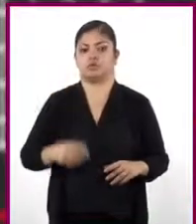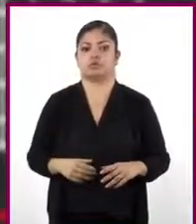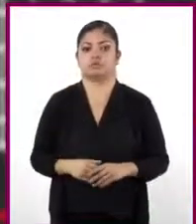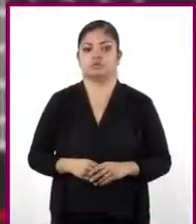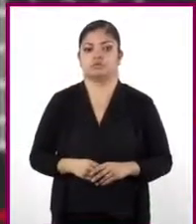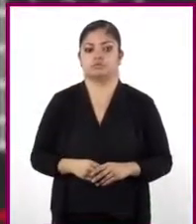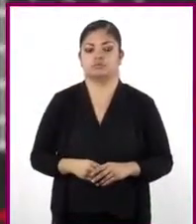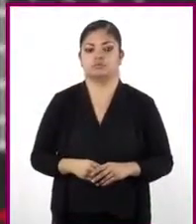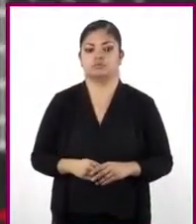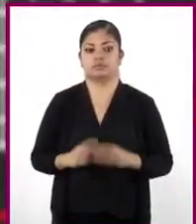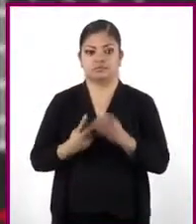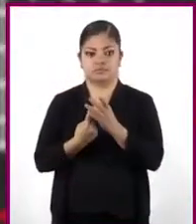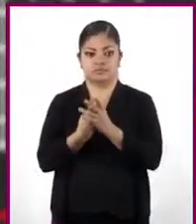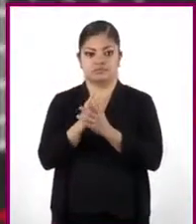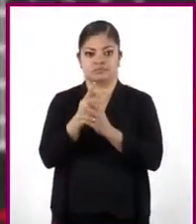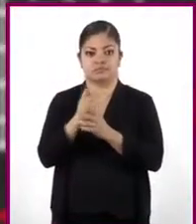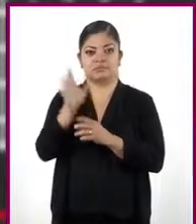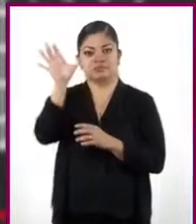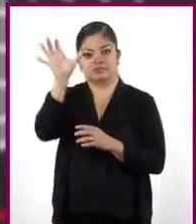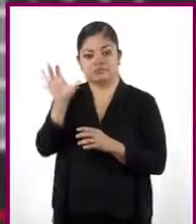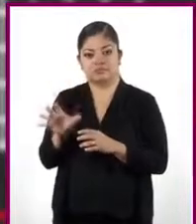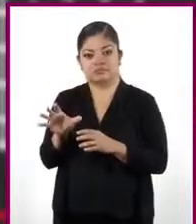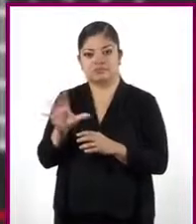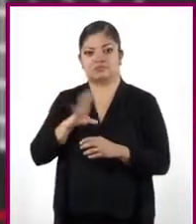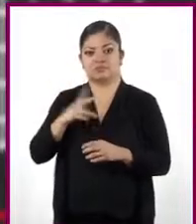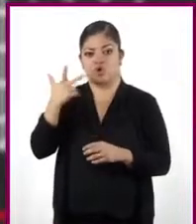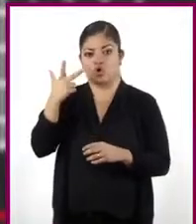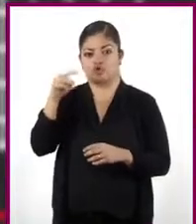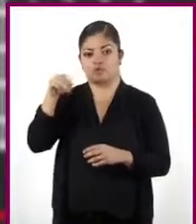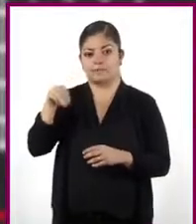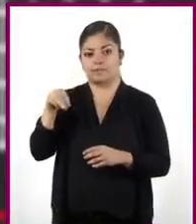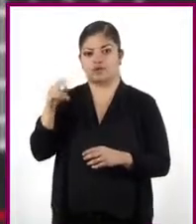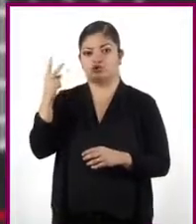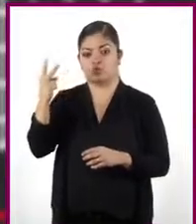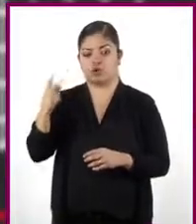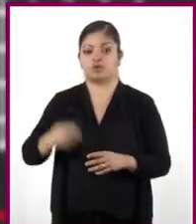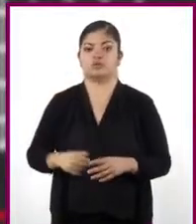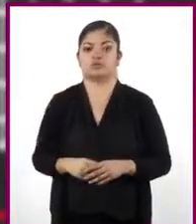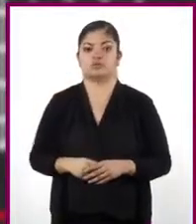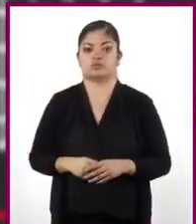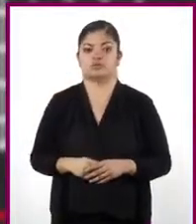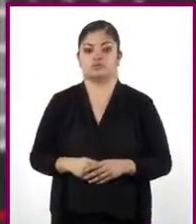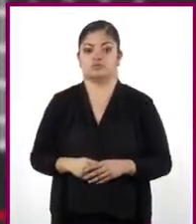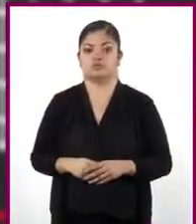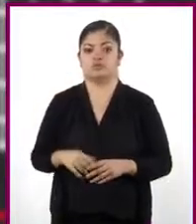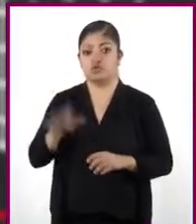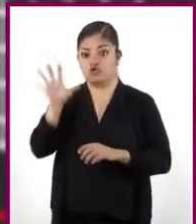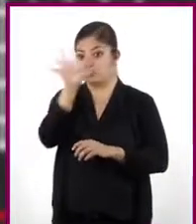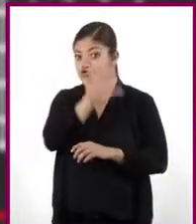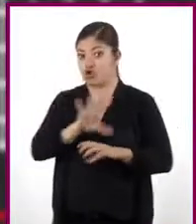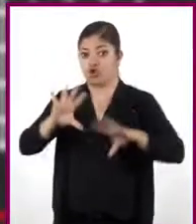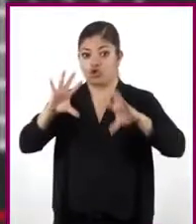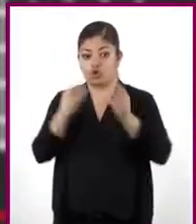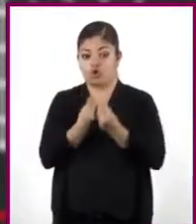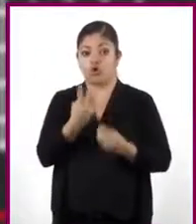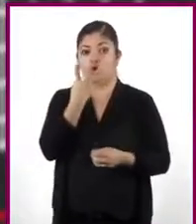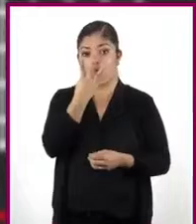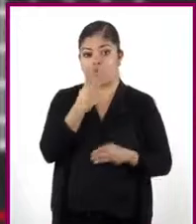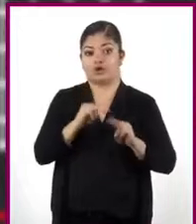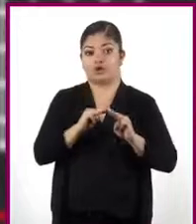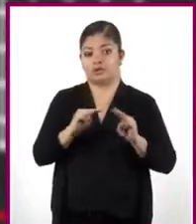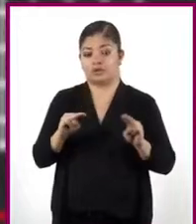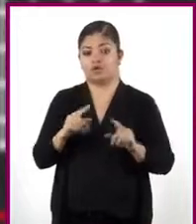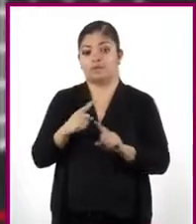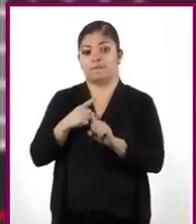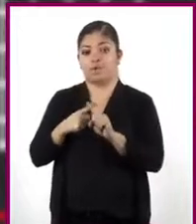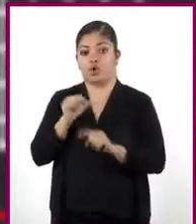Área para sembrar hierbas aromáticas, 8 metros cuadrados. Área total del terreno. 4 metros por